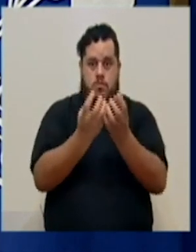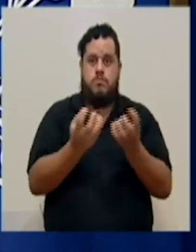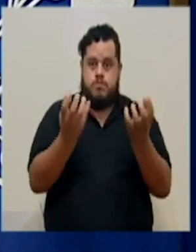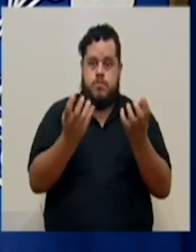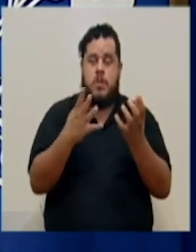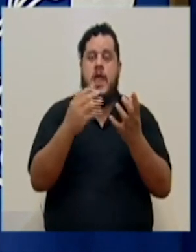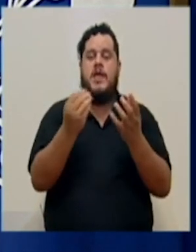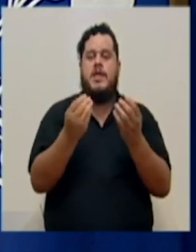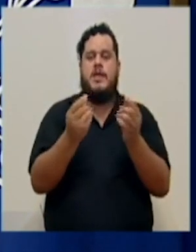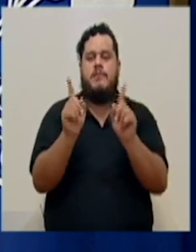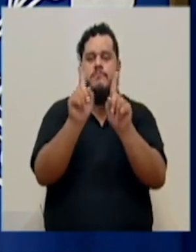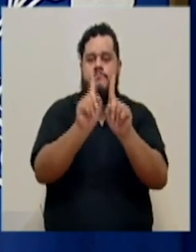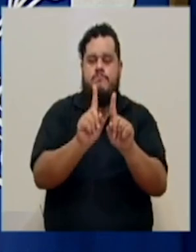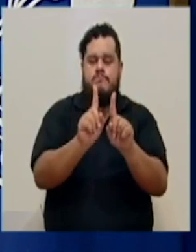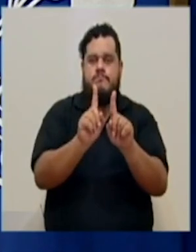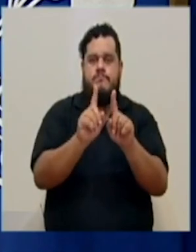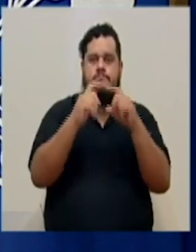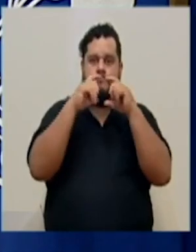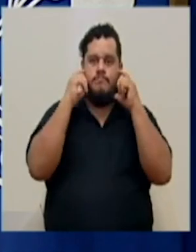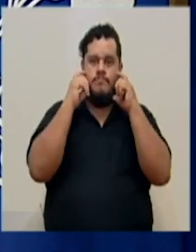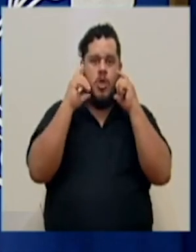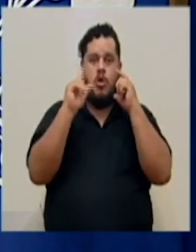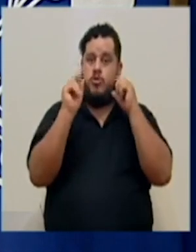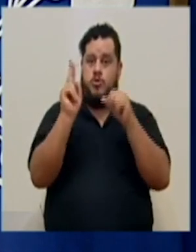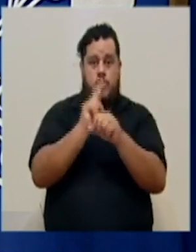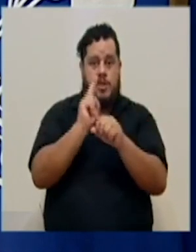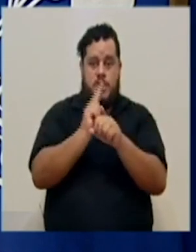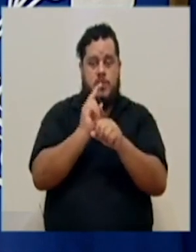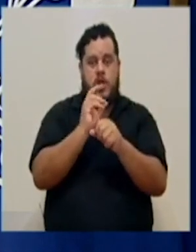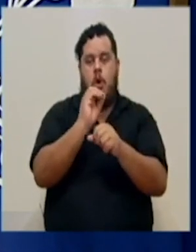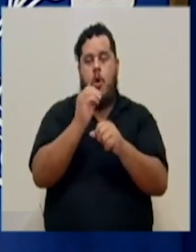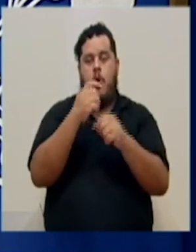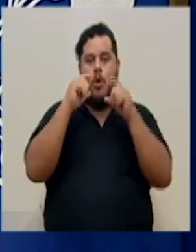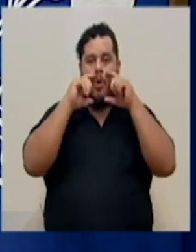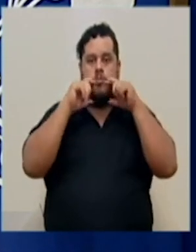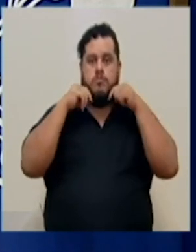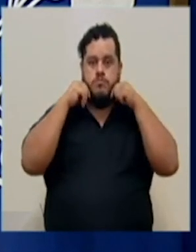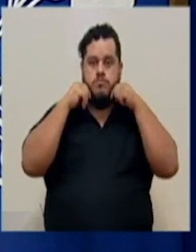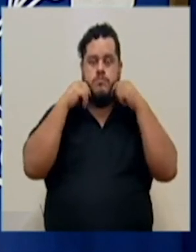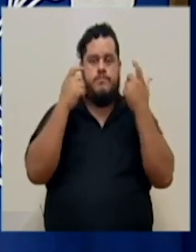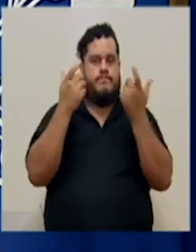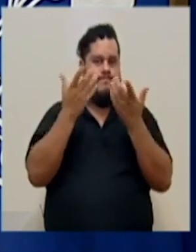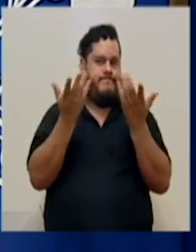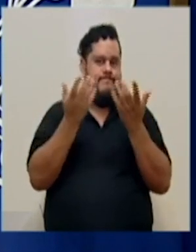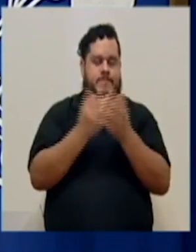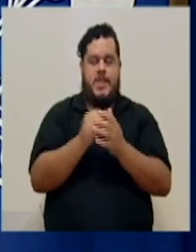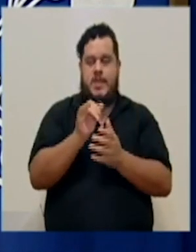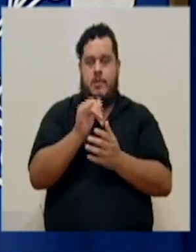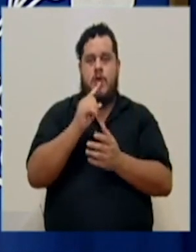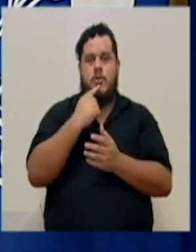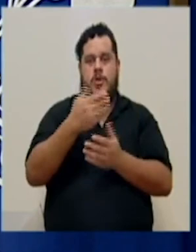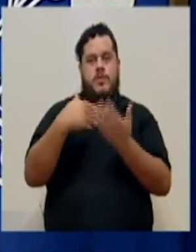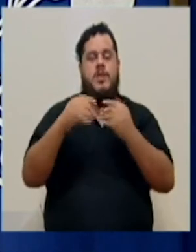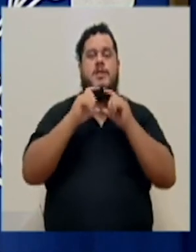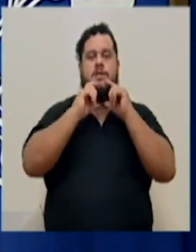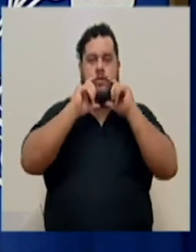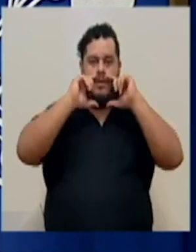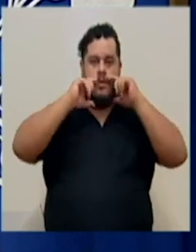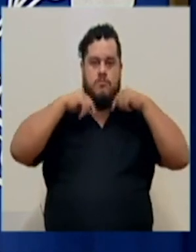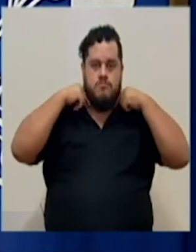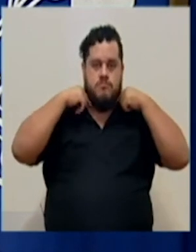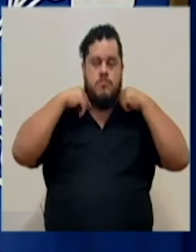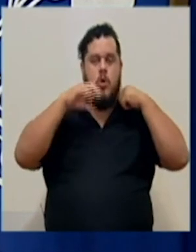y están con la mascarilla o del todo, no la están utilizando, la tienen ubicada, como indicábamos anteriormente, en el cuello